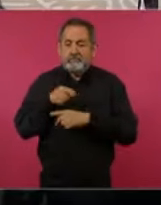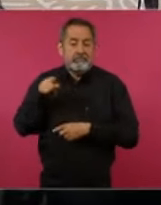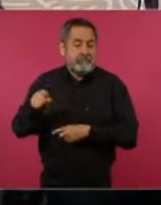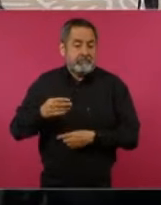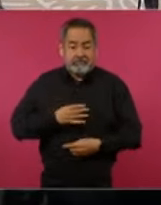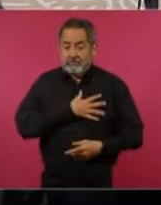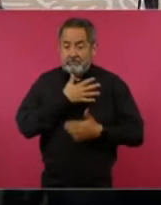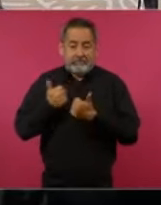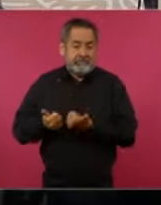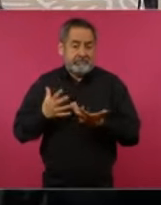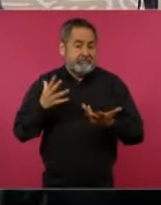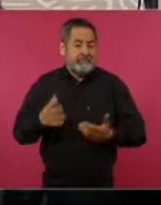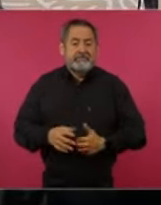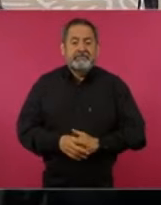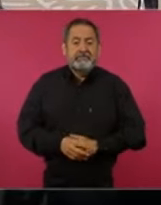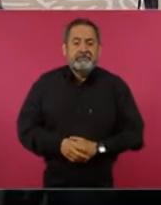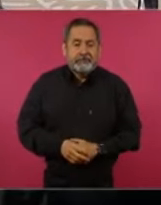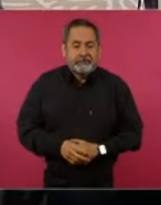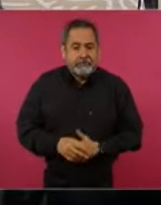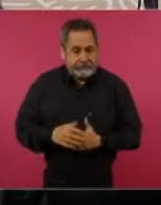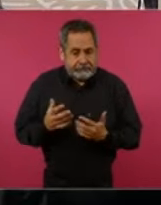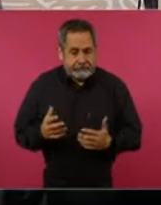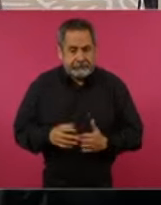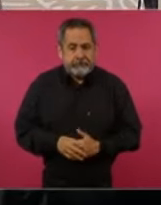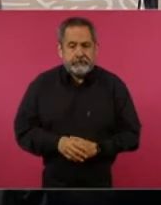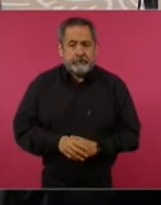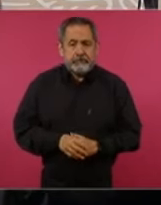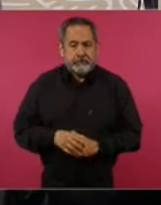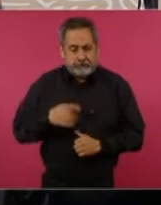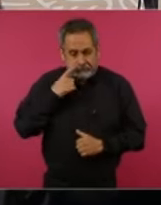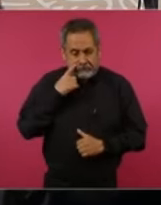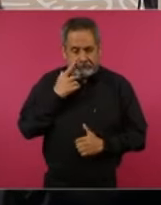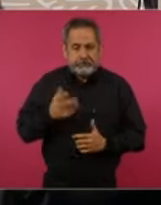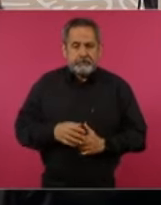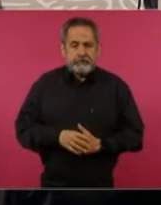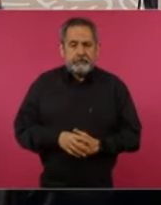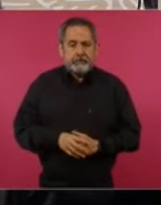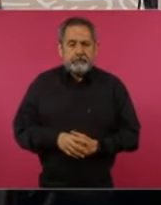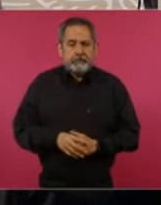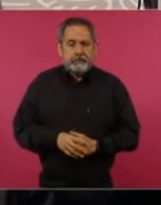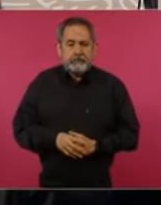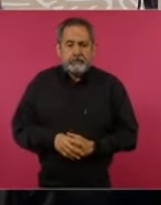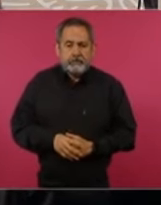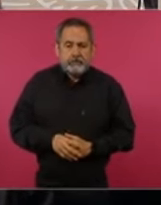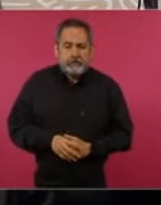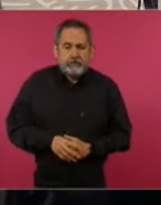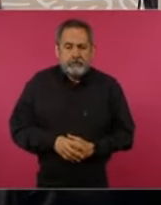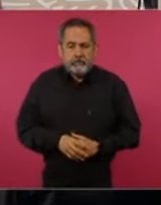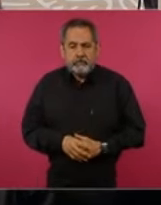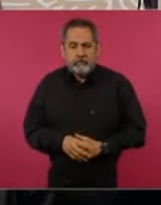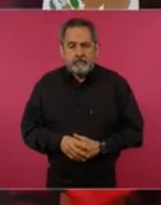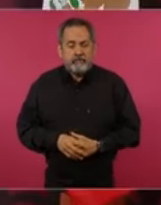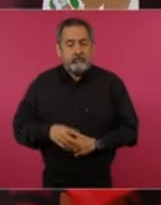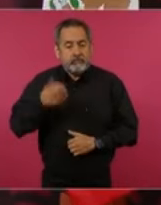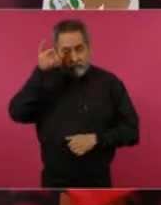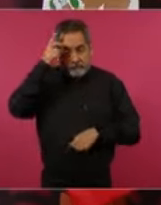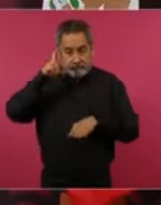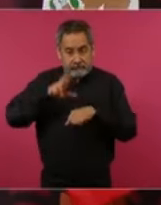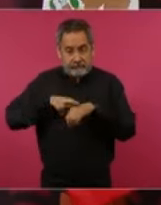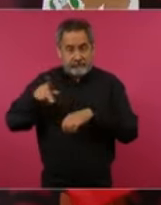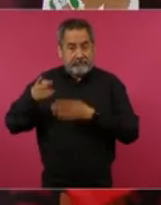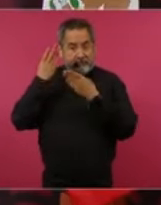Banco del Bienestar. Entonces, a ver, el director del Banco del Bienestar